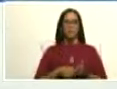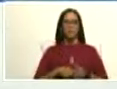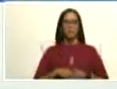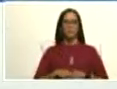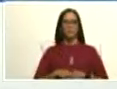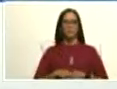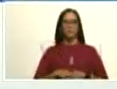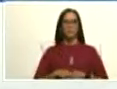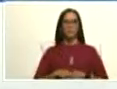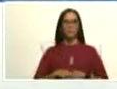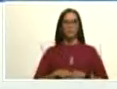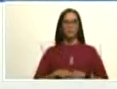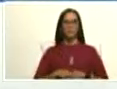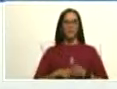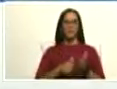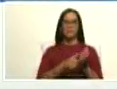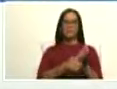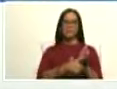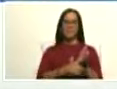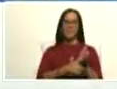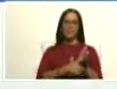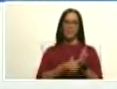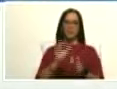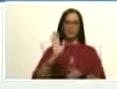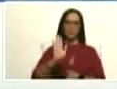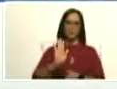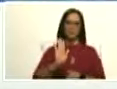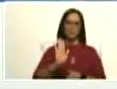Decían en mi generación, cédula contra la pared.